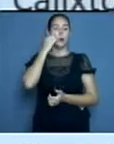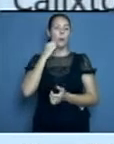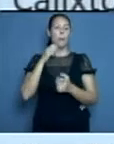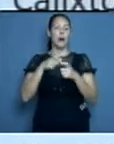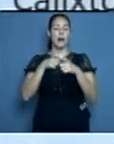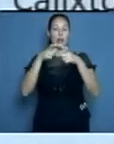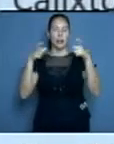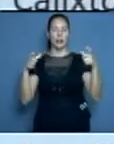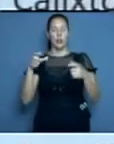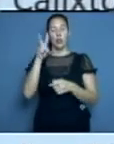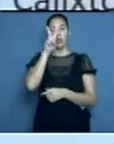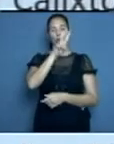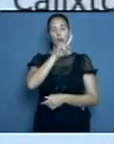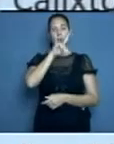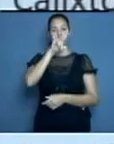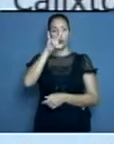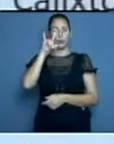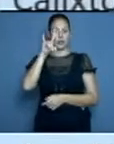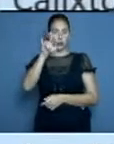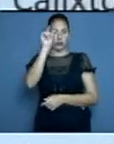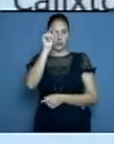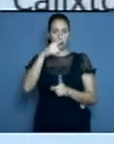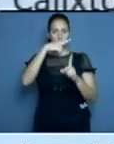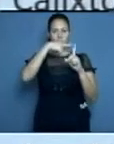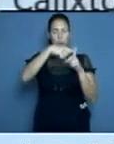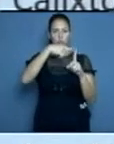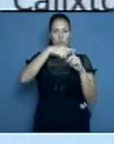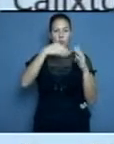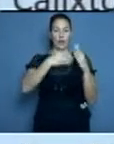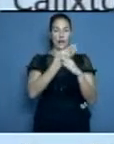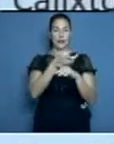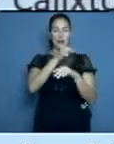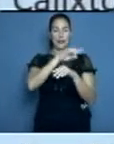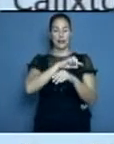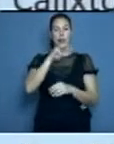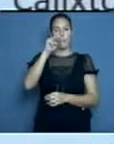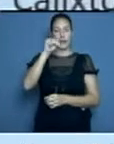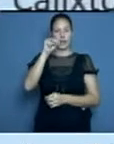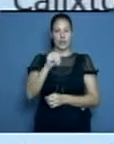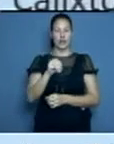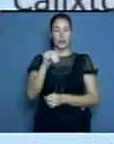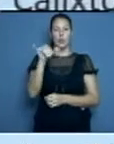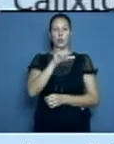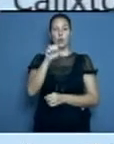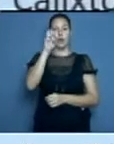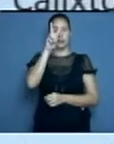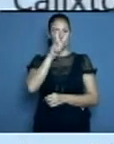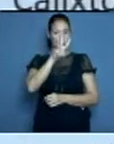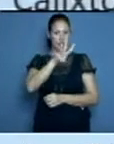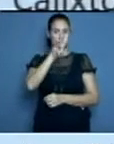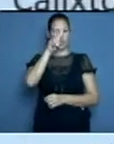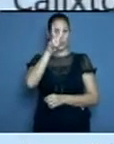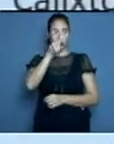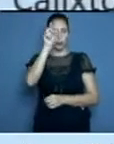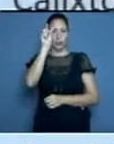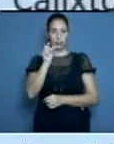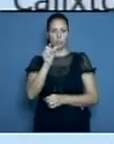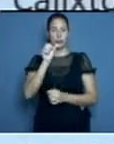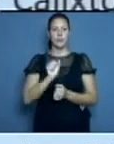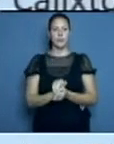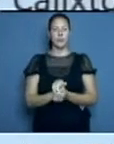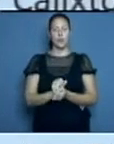provincia, 299 contagiados en la jornada de ayer. Municipio de Mayarí también compleja la situación allí, 32